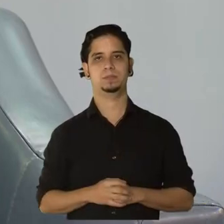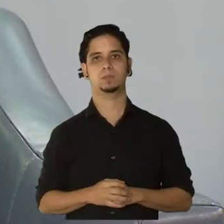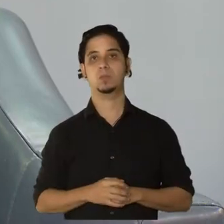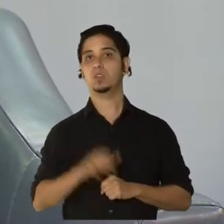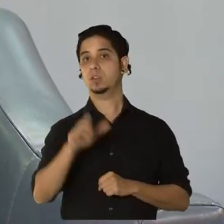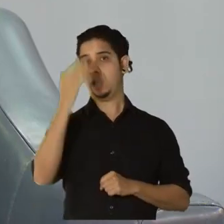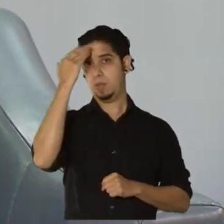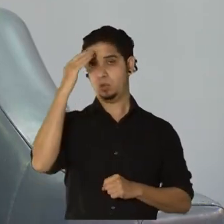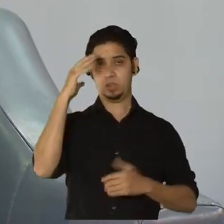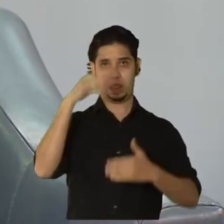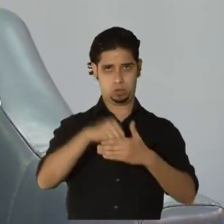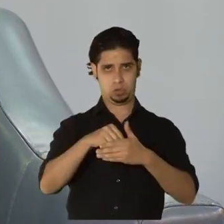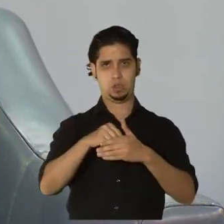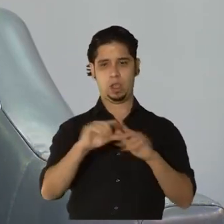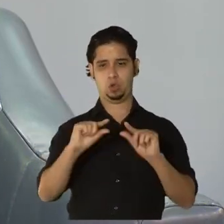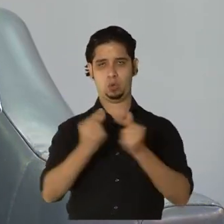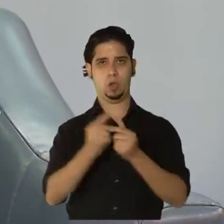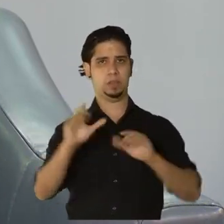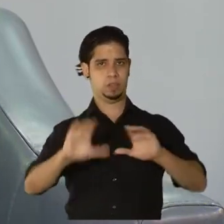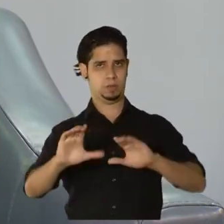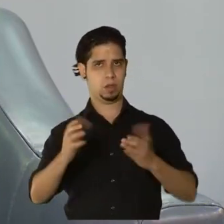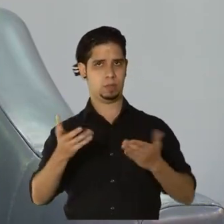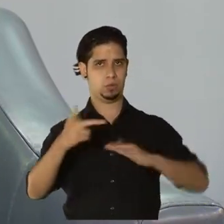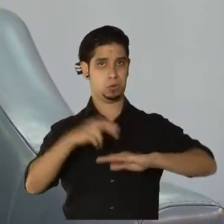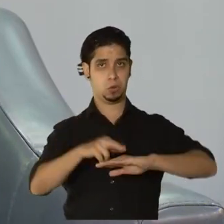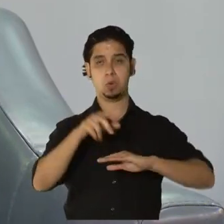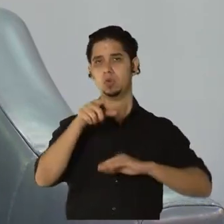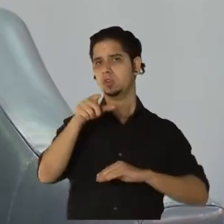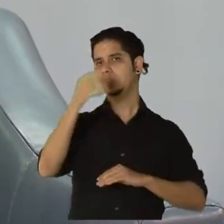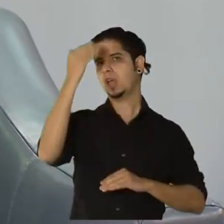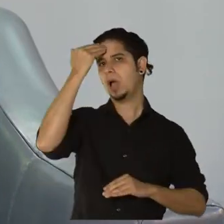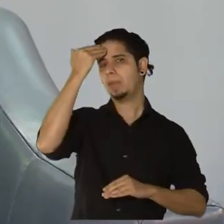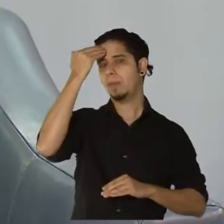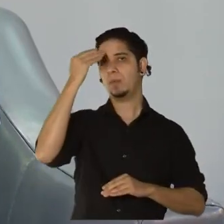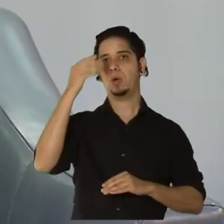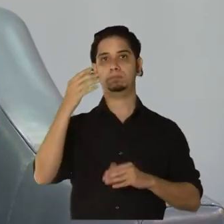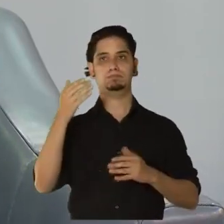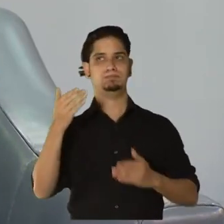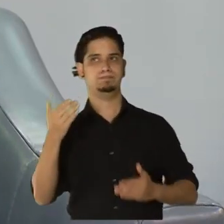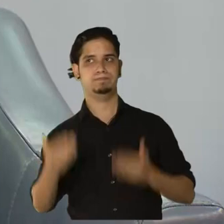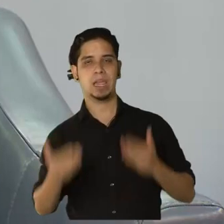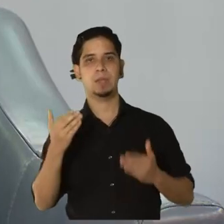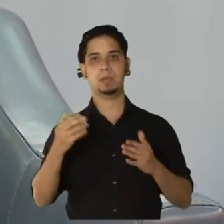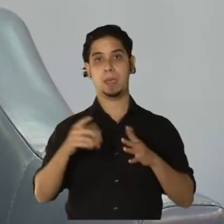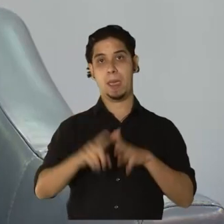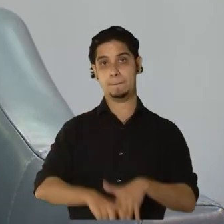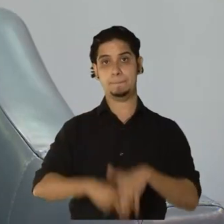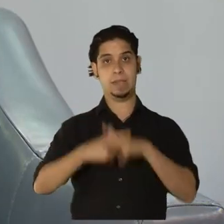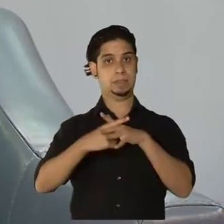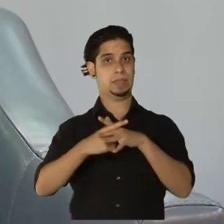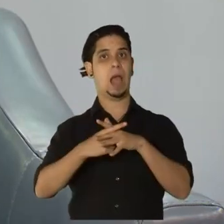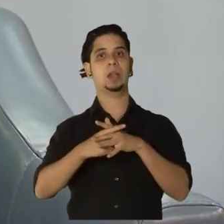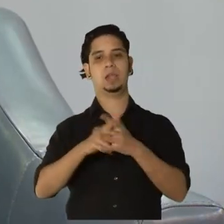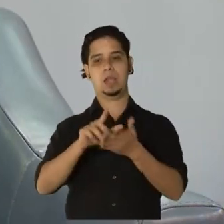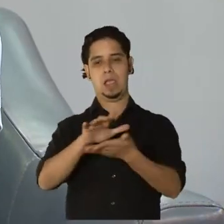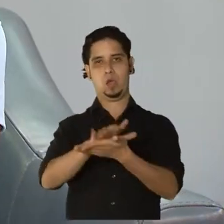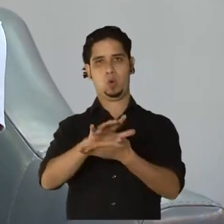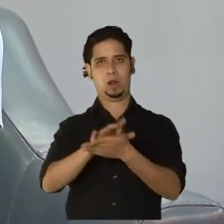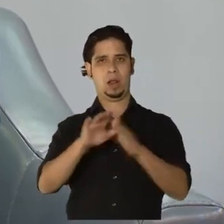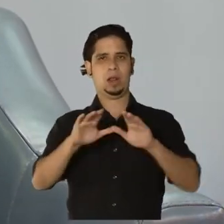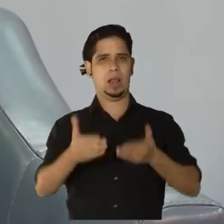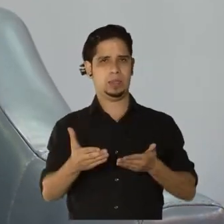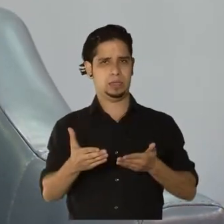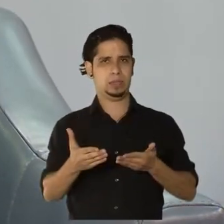usted forma parte también de ese grupo, ahora se está hablando de la posibilidad de reiniciar clases presenciales, aunque sea de manera parcial.